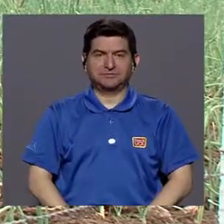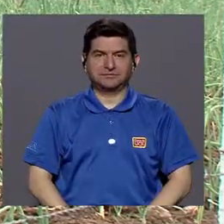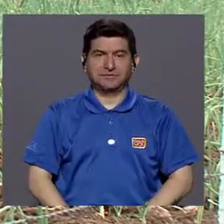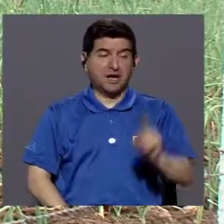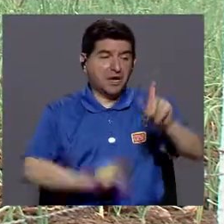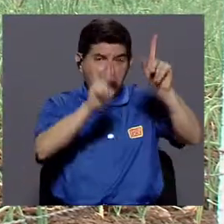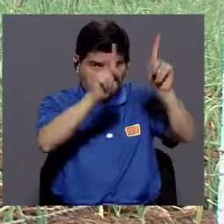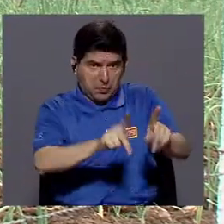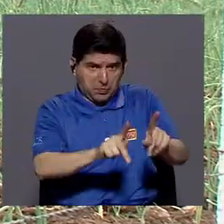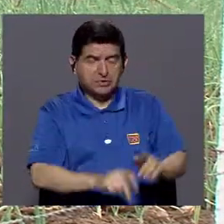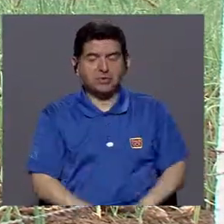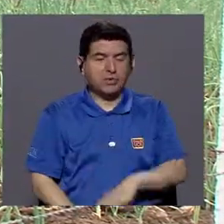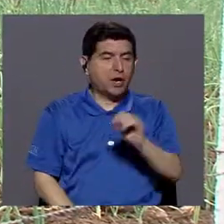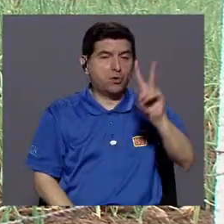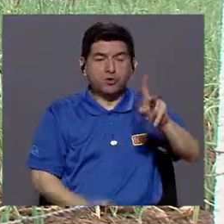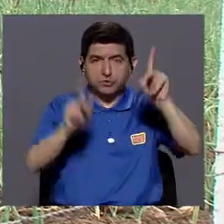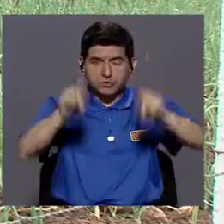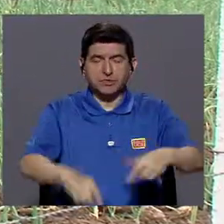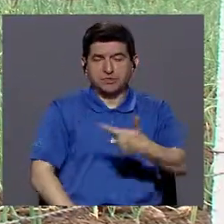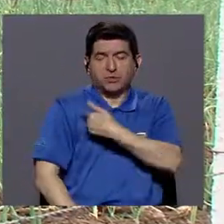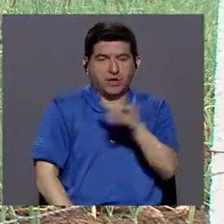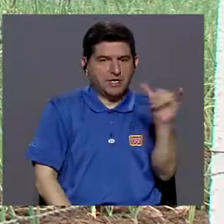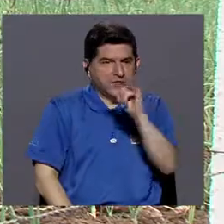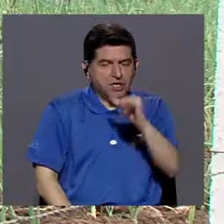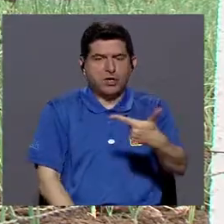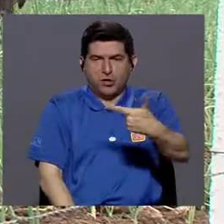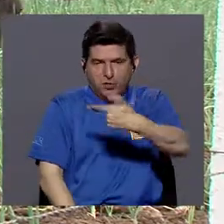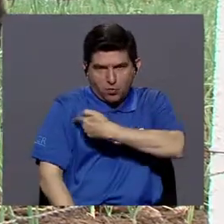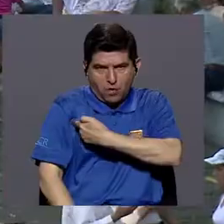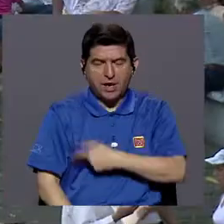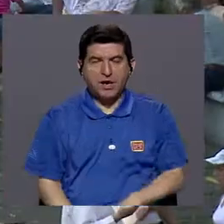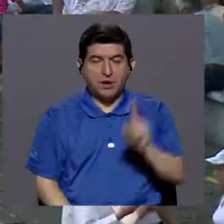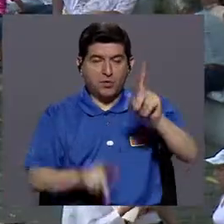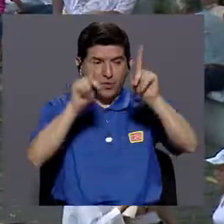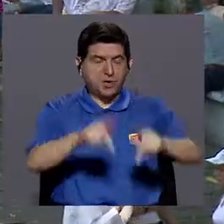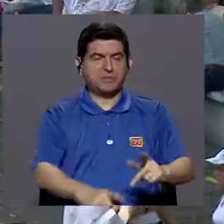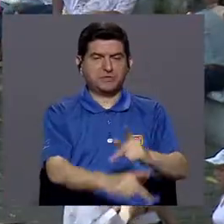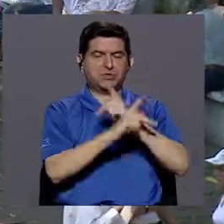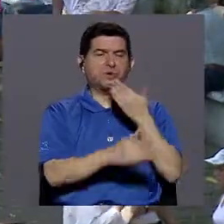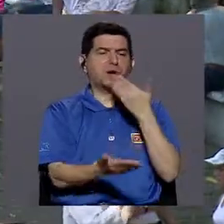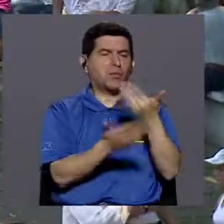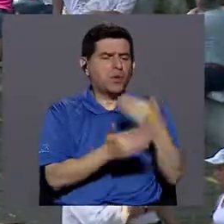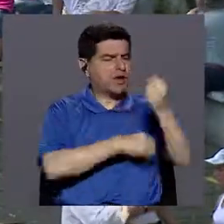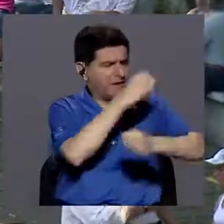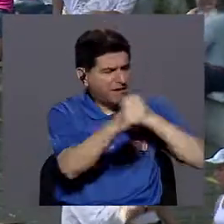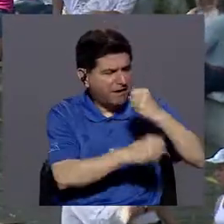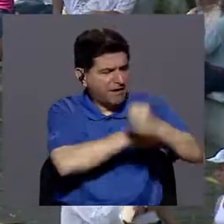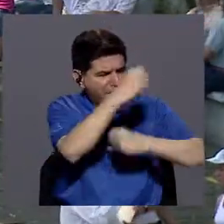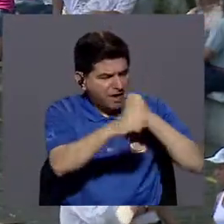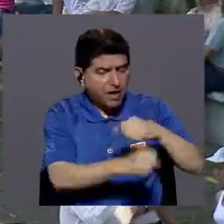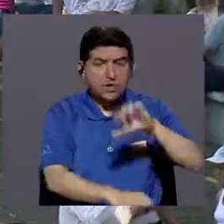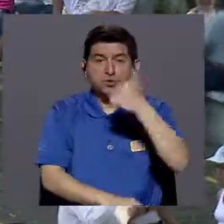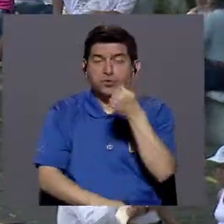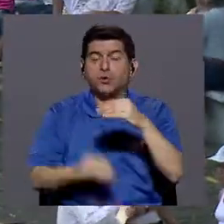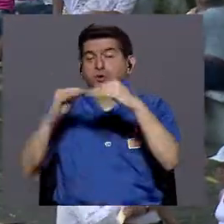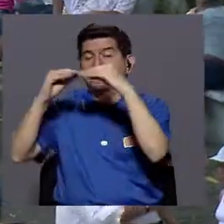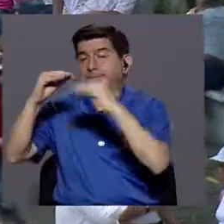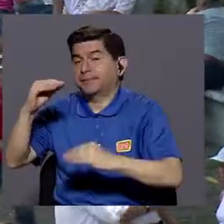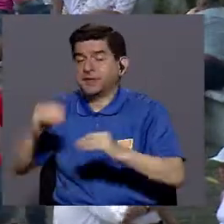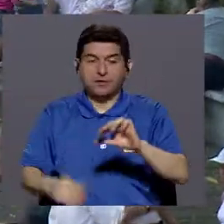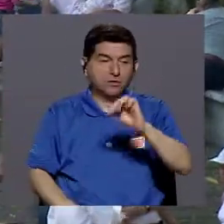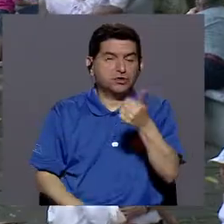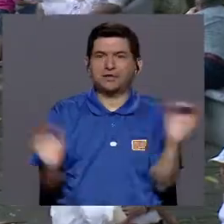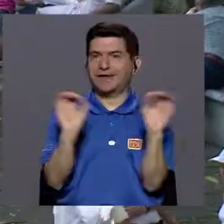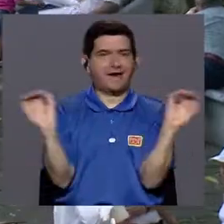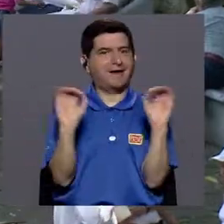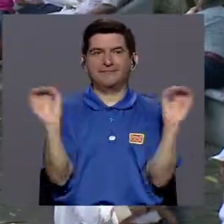Entonces, a una persona, dos personas vacunadas con la misma vacuna, una persona que tiene una protección muy buena por muchos años, otra un